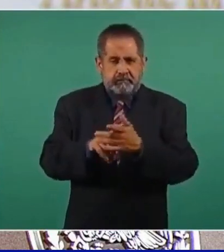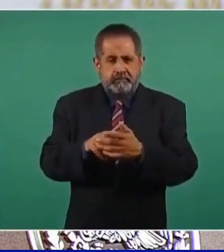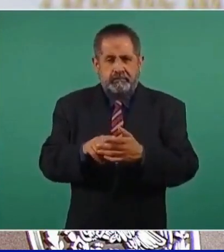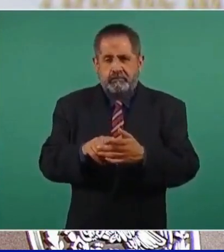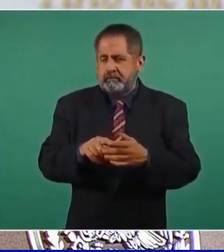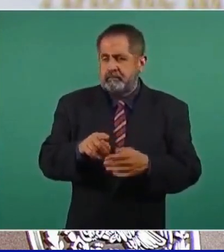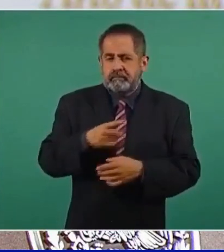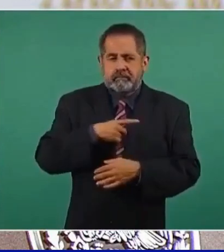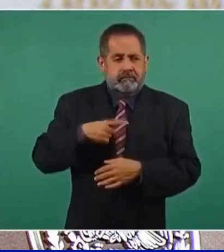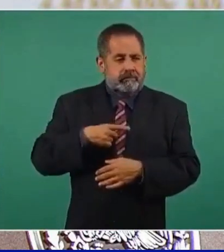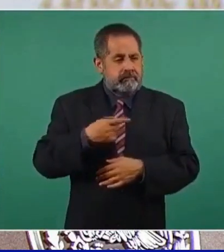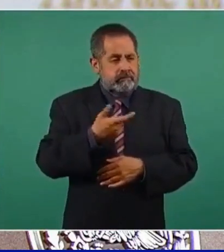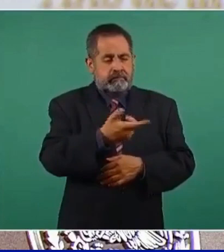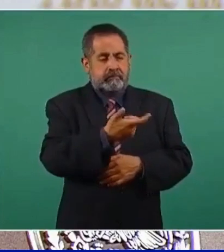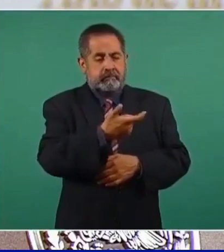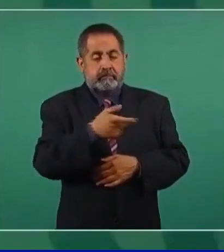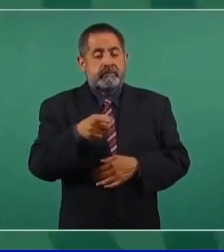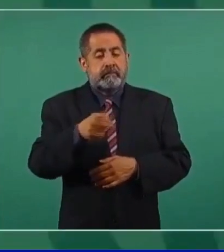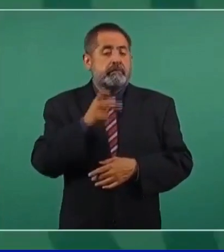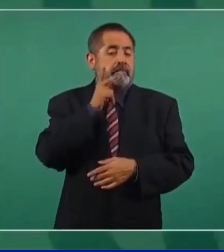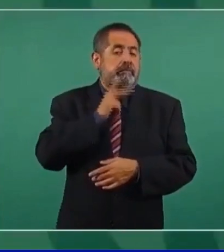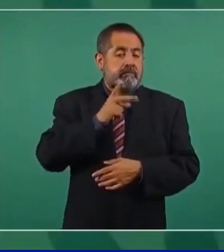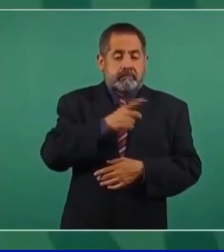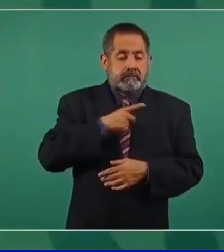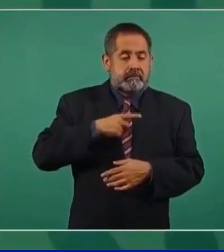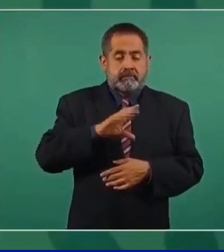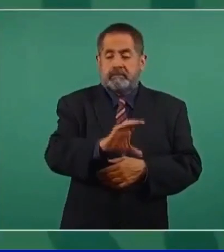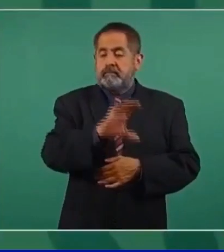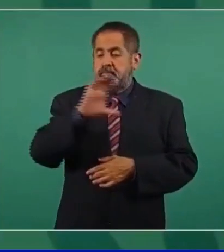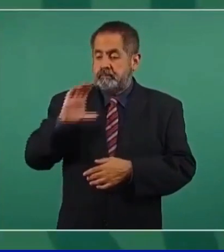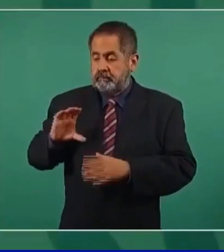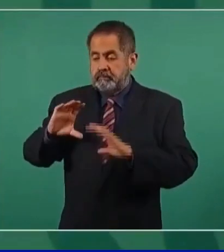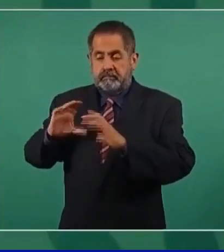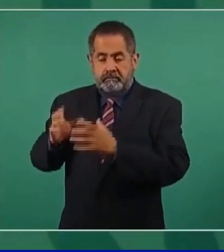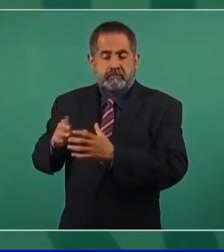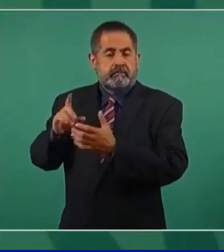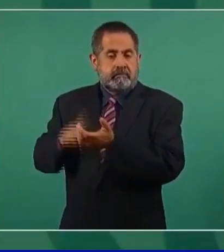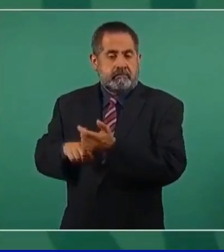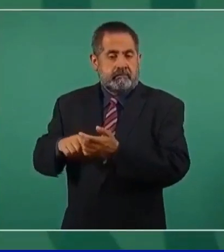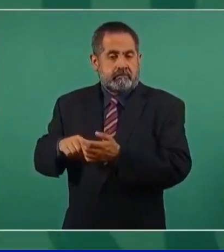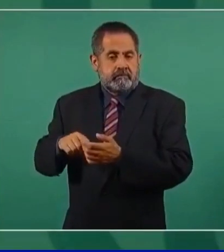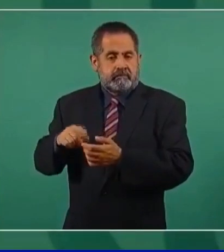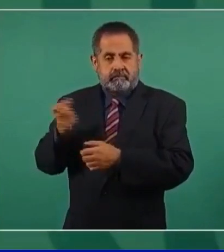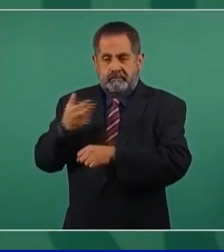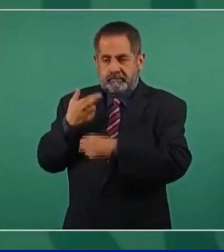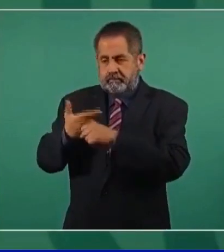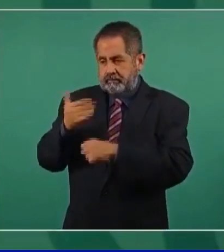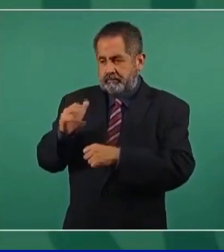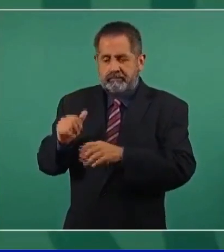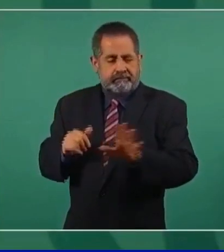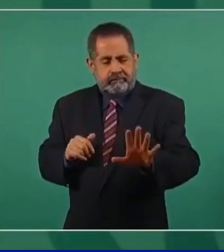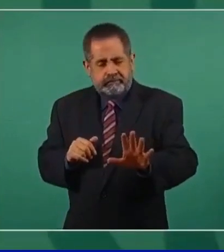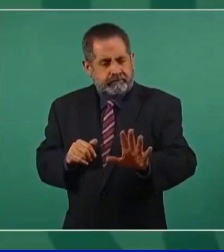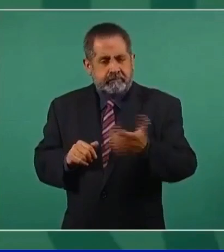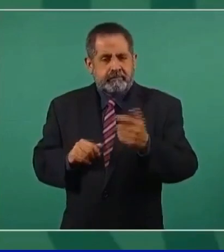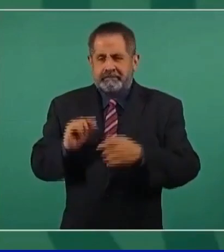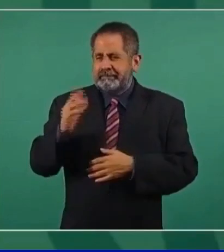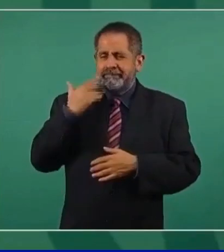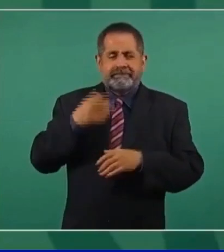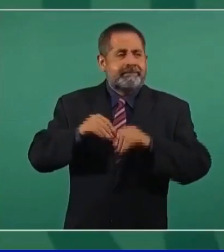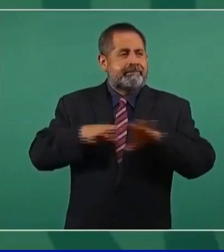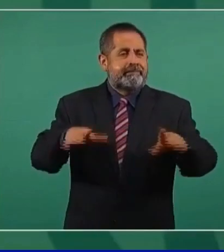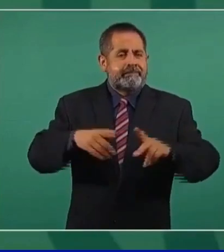se llama deuda soberana. Por la calificación, ¿no? acaban de dar a conocer